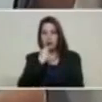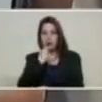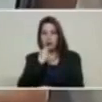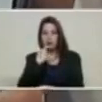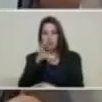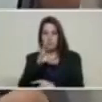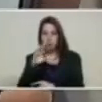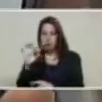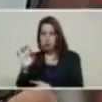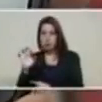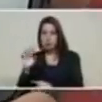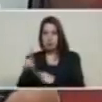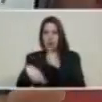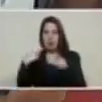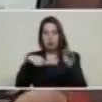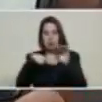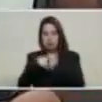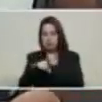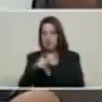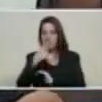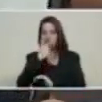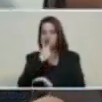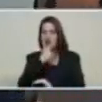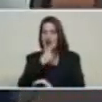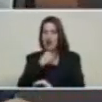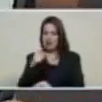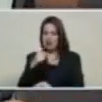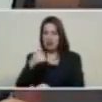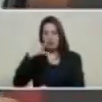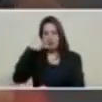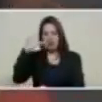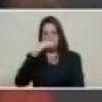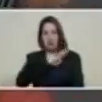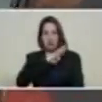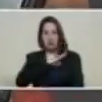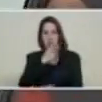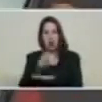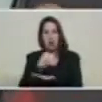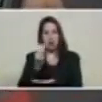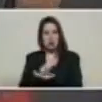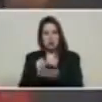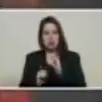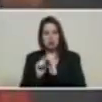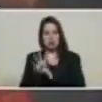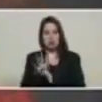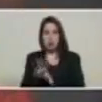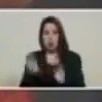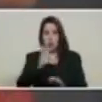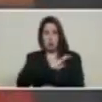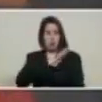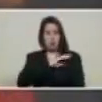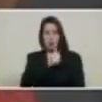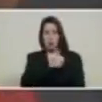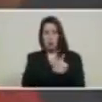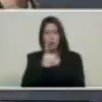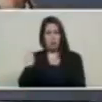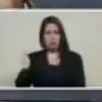acceder al petro desde mi billetera digital. Y así puede hacer cualquier ciudadano de nuestro país,